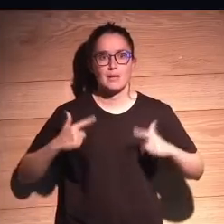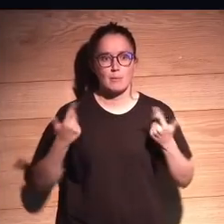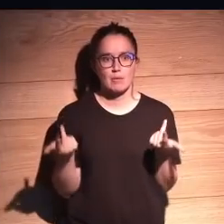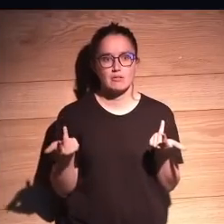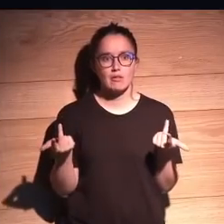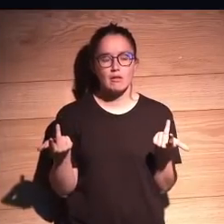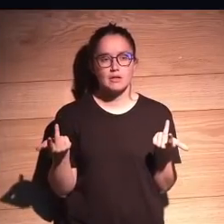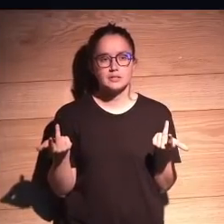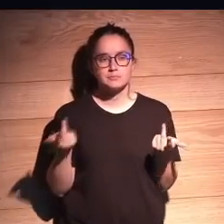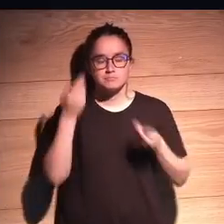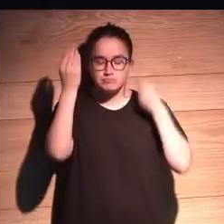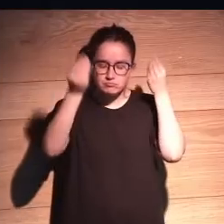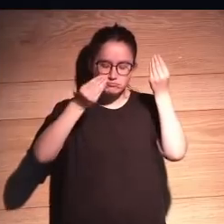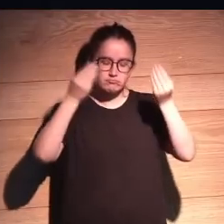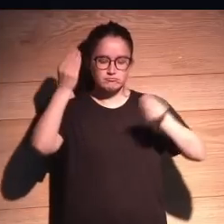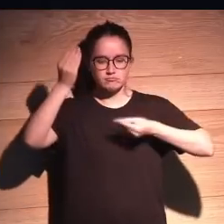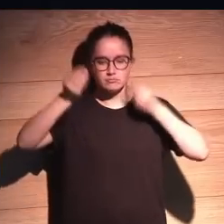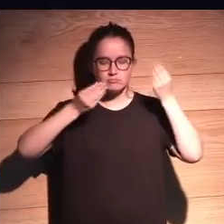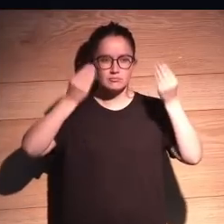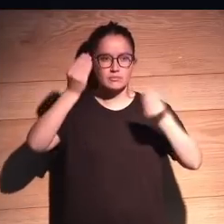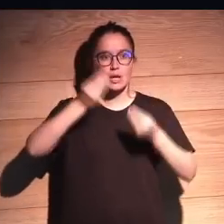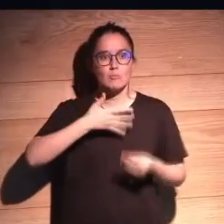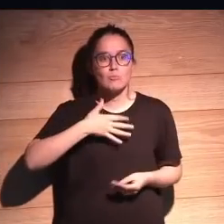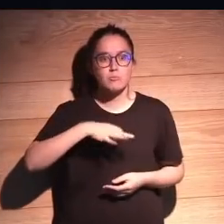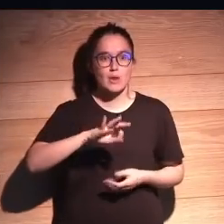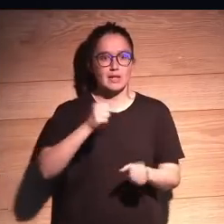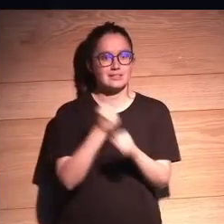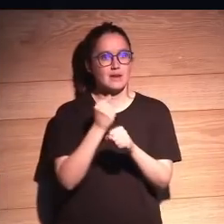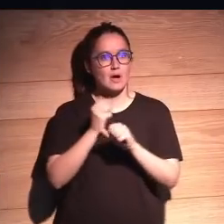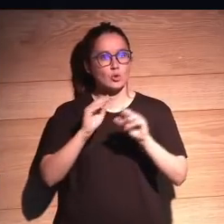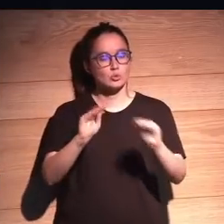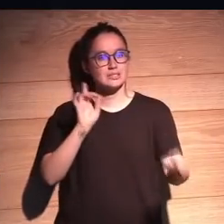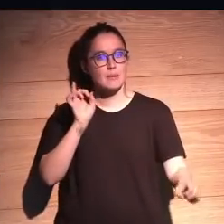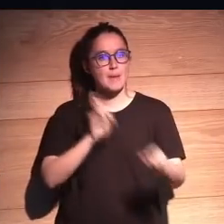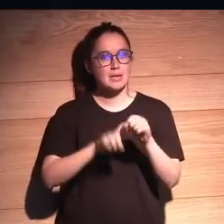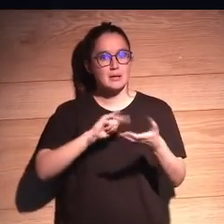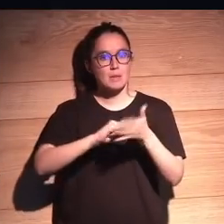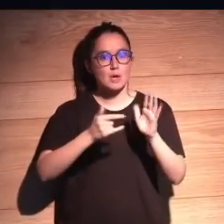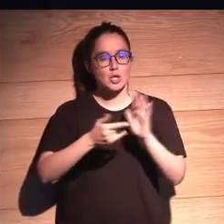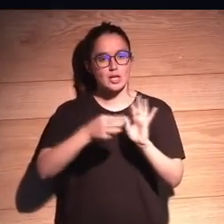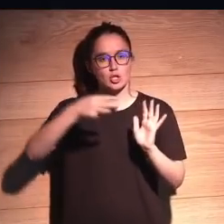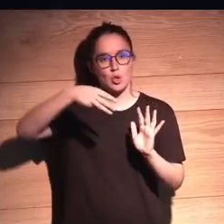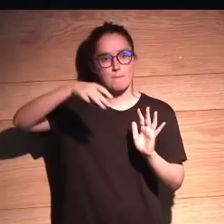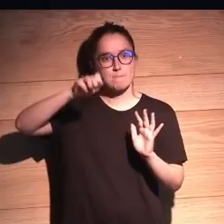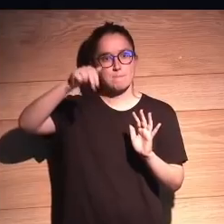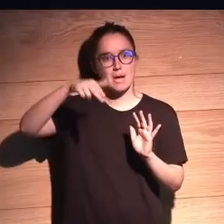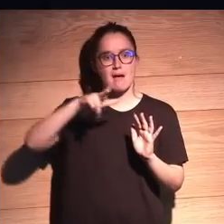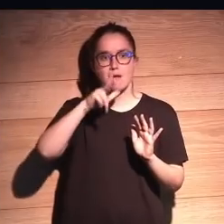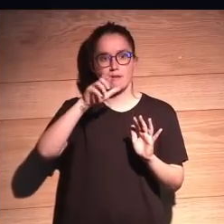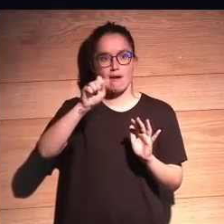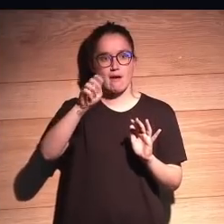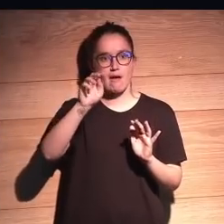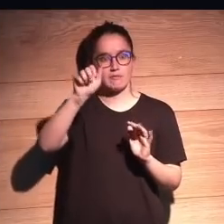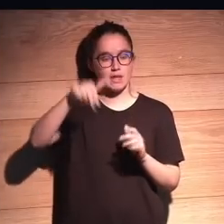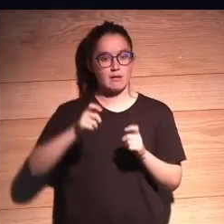pensar que tal vez tu labor es participar en el proyecto Manhattan y dotar